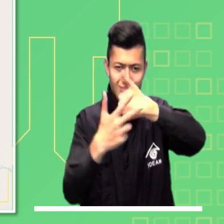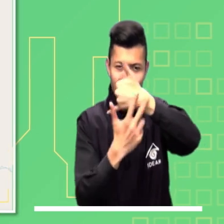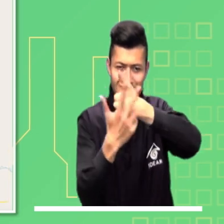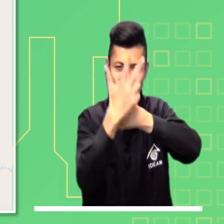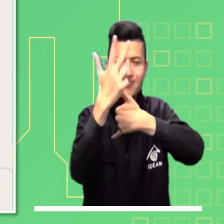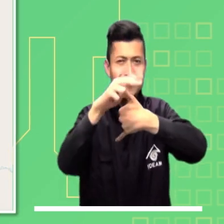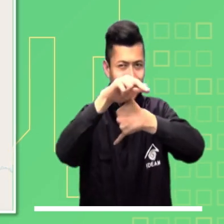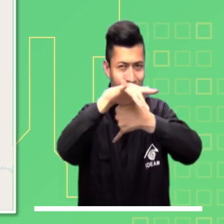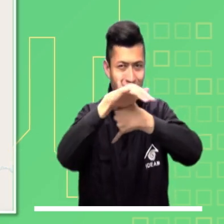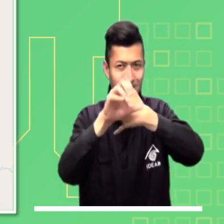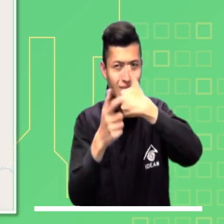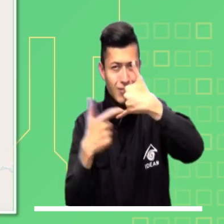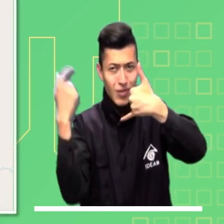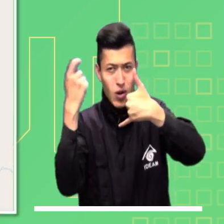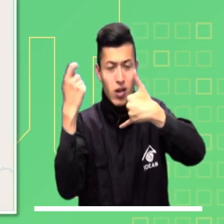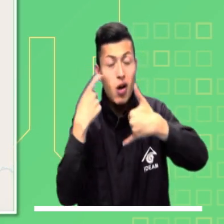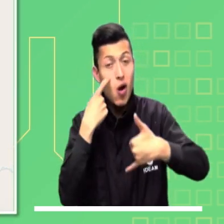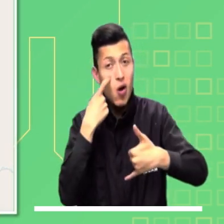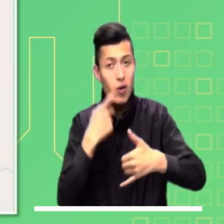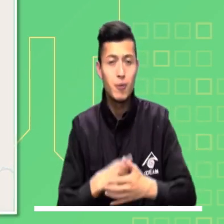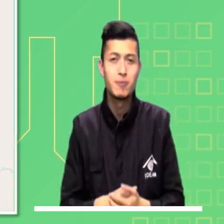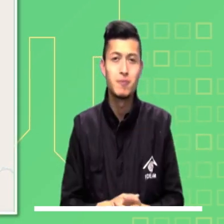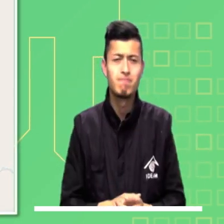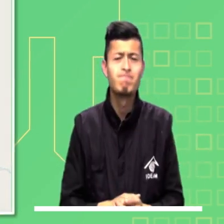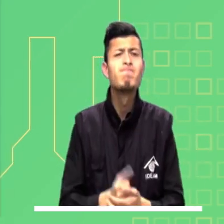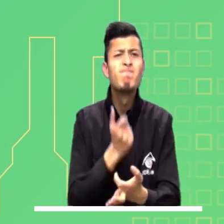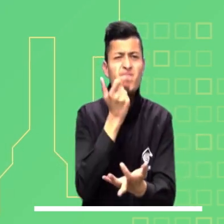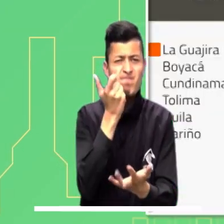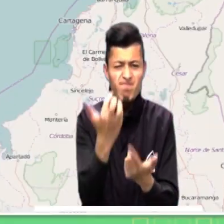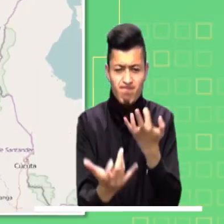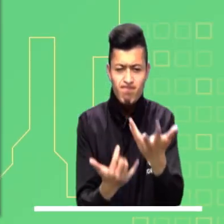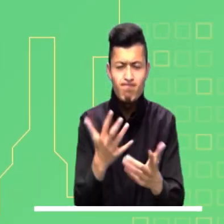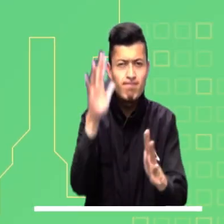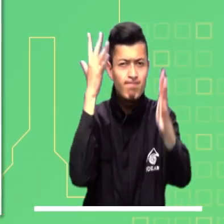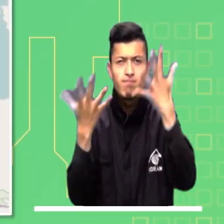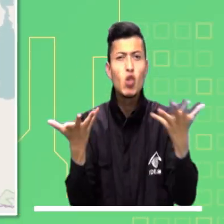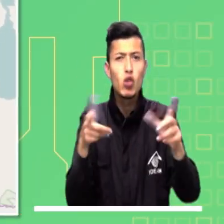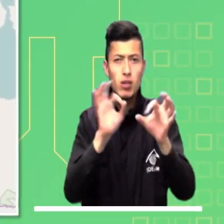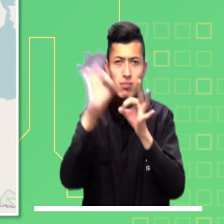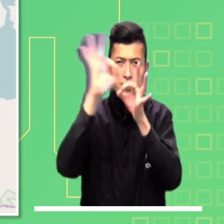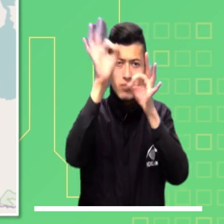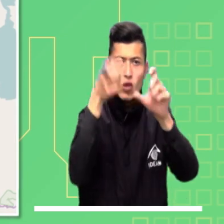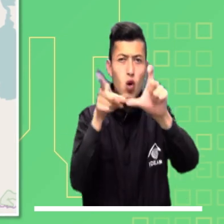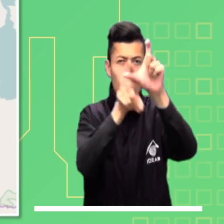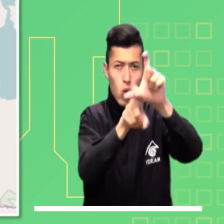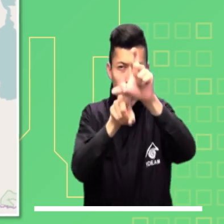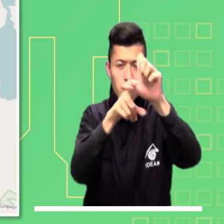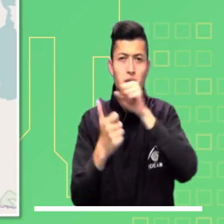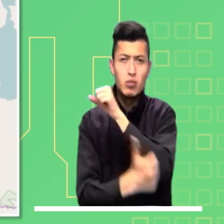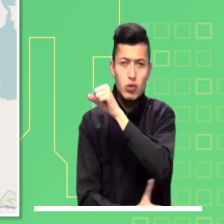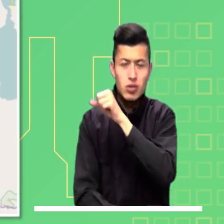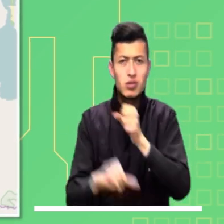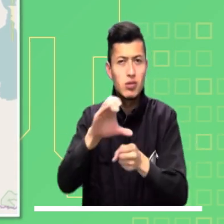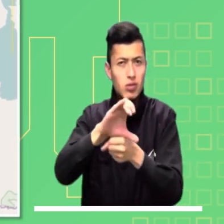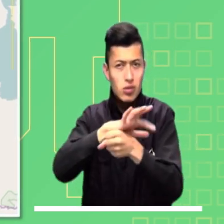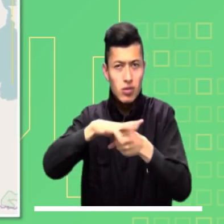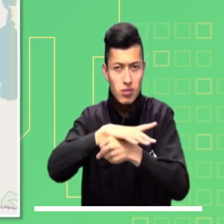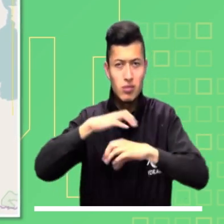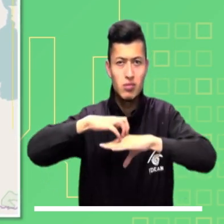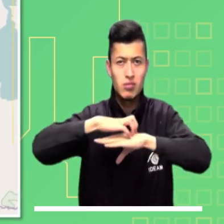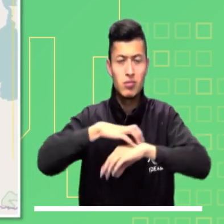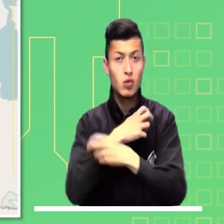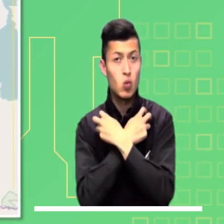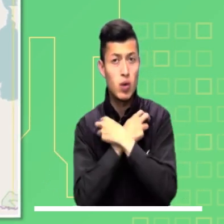presentando en diferentes ríos de las regiones Andina, Caribe y Orinoquía. Atentos ante posibles incendios forestales en varios municipios de La Guajira,